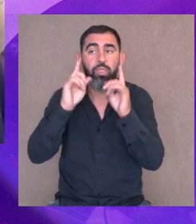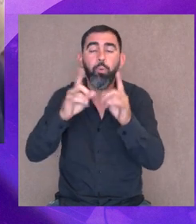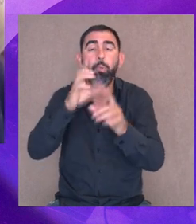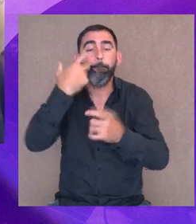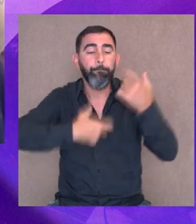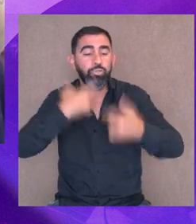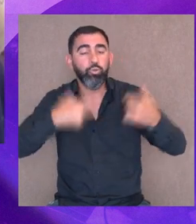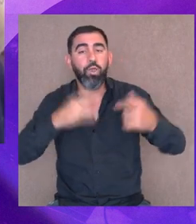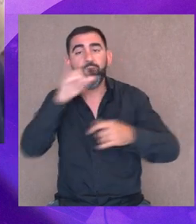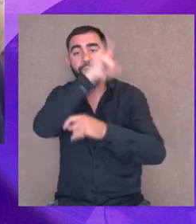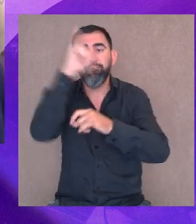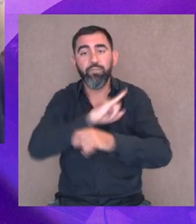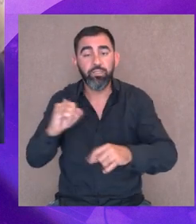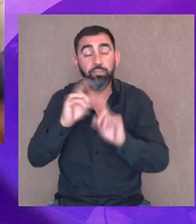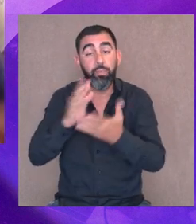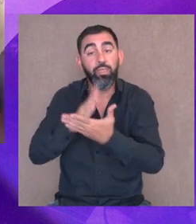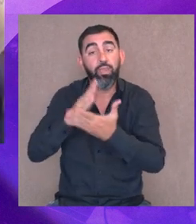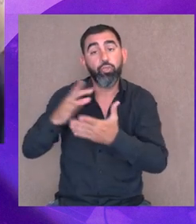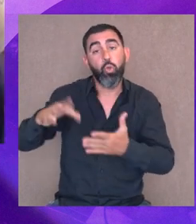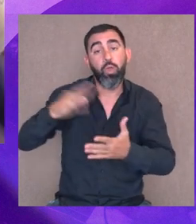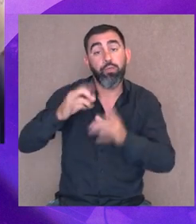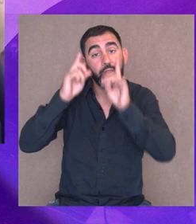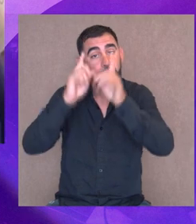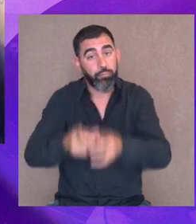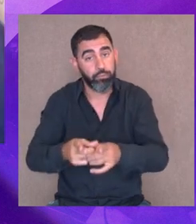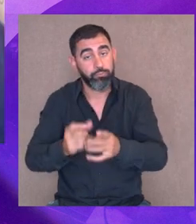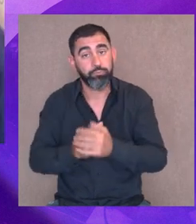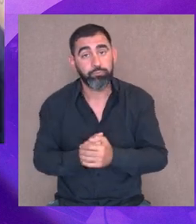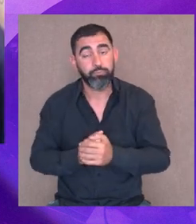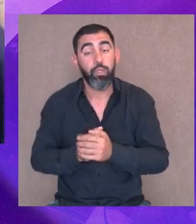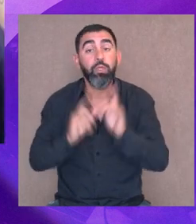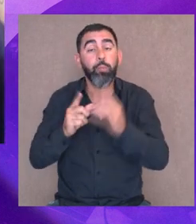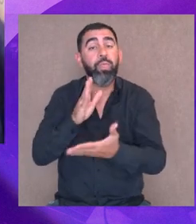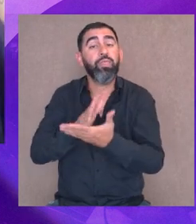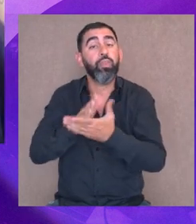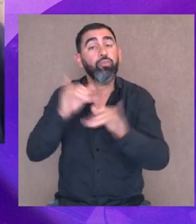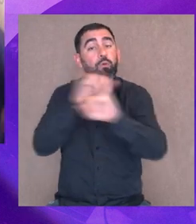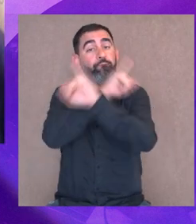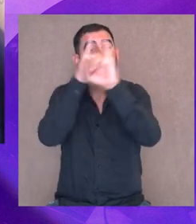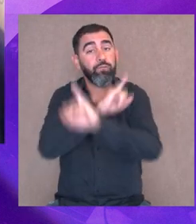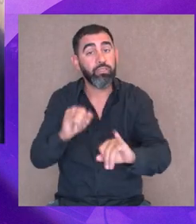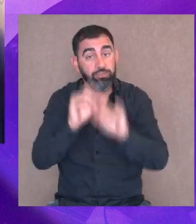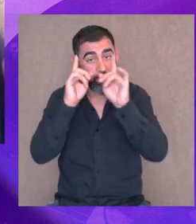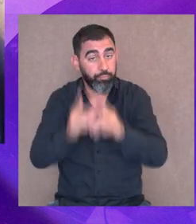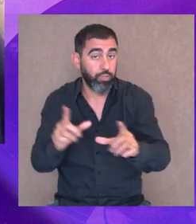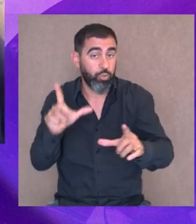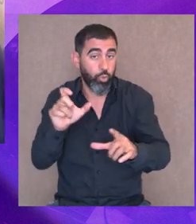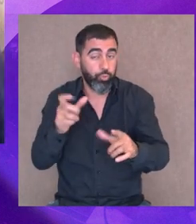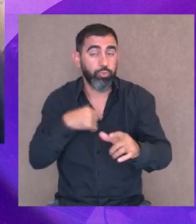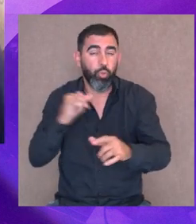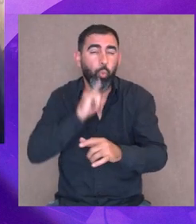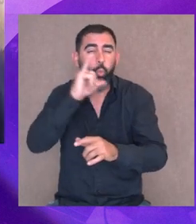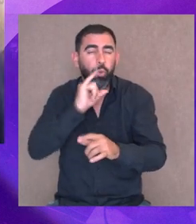personas felices y que todos tengamos derechos a la vida, en definitiva, se trata de eso. Y el derecho a la felicidad es el derecho más importante.